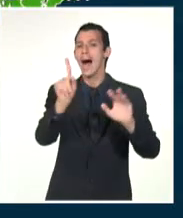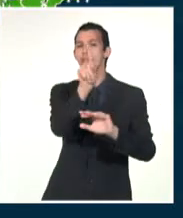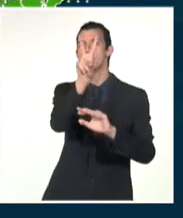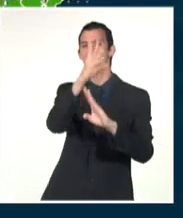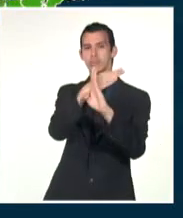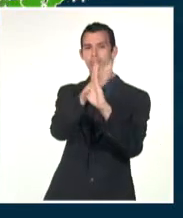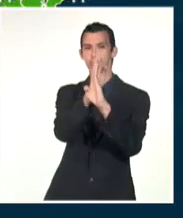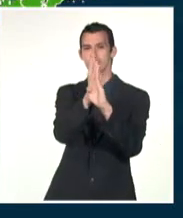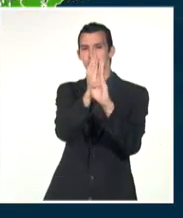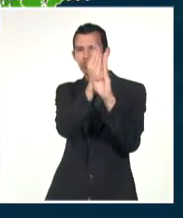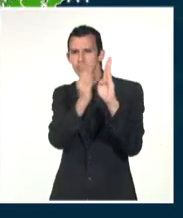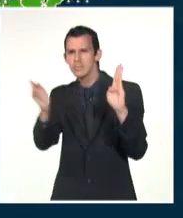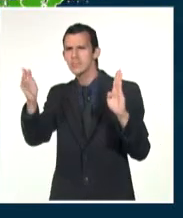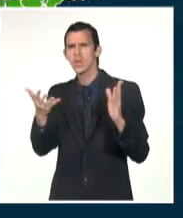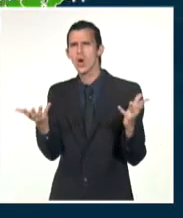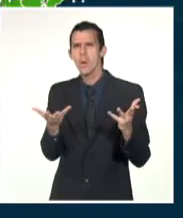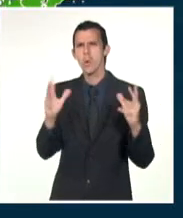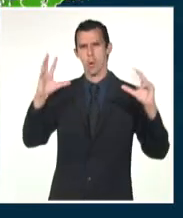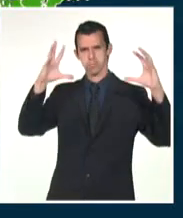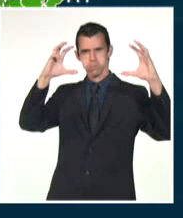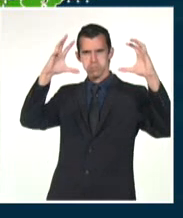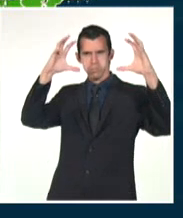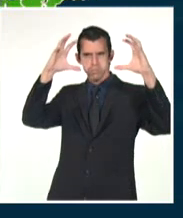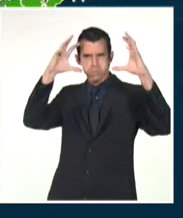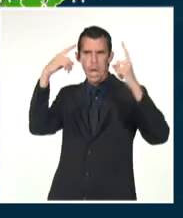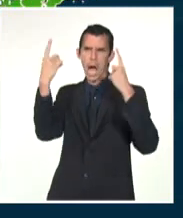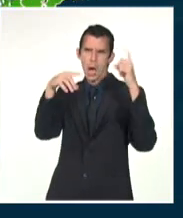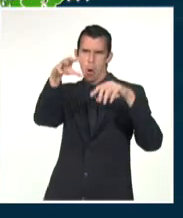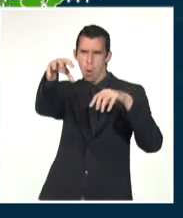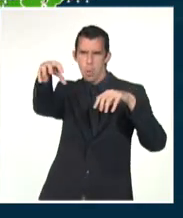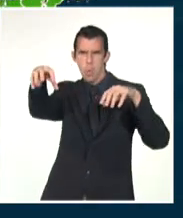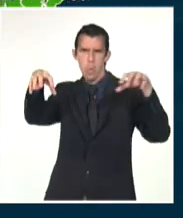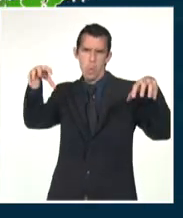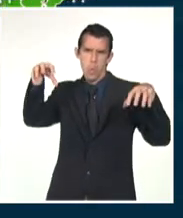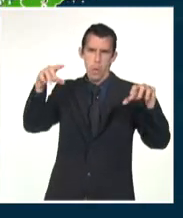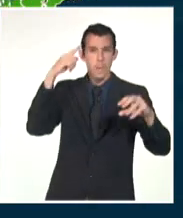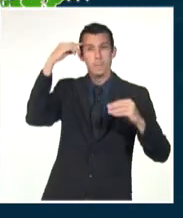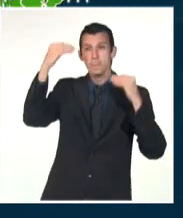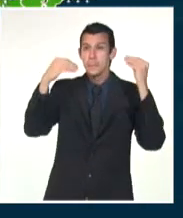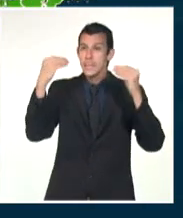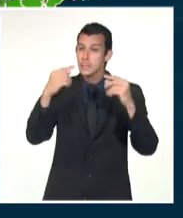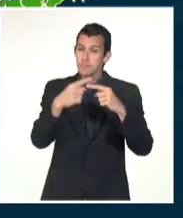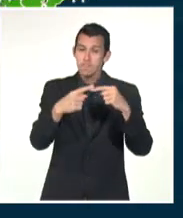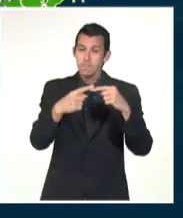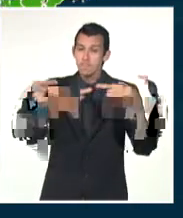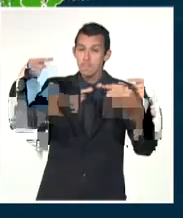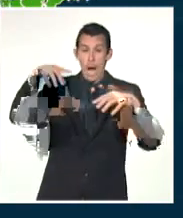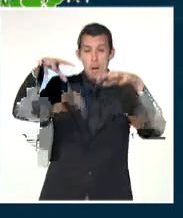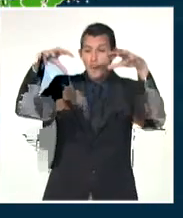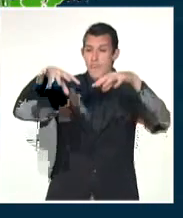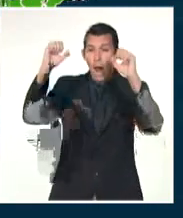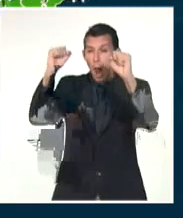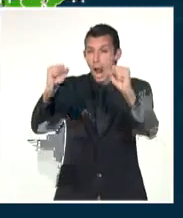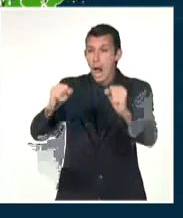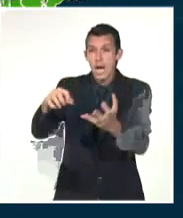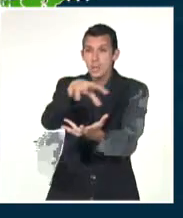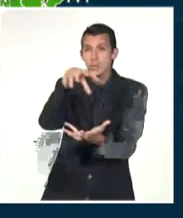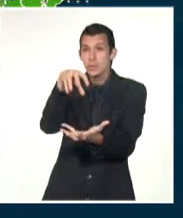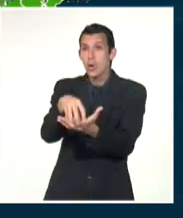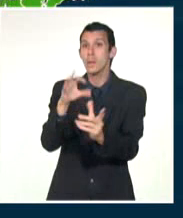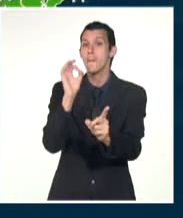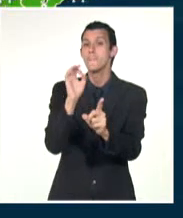parte de nuestro país con algunos chubascos, lluvias y tormentas eléctricas que serán más numerosos desde zonas del interior y sur del